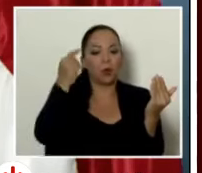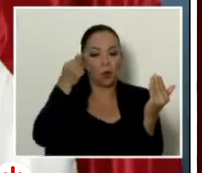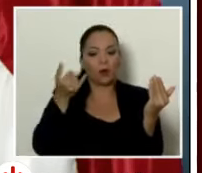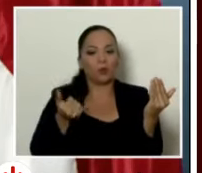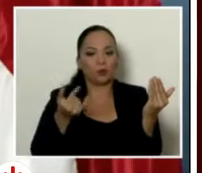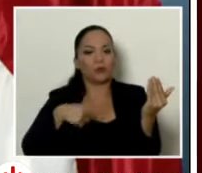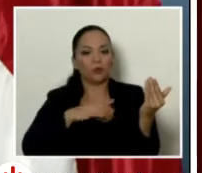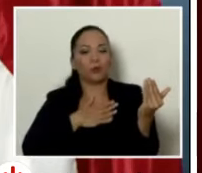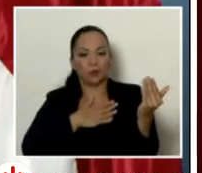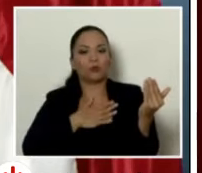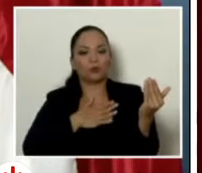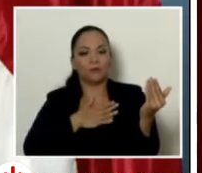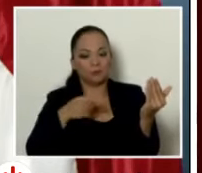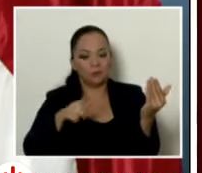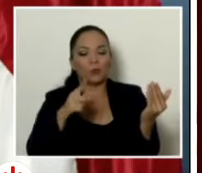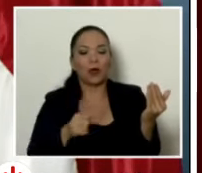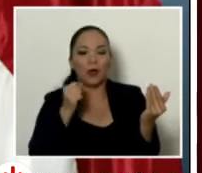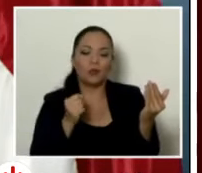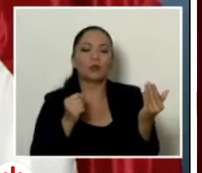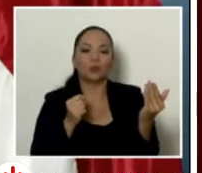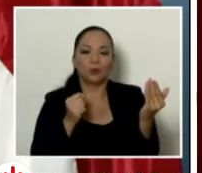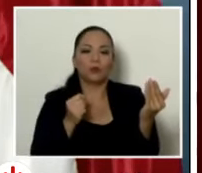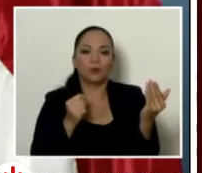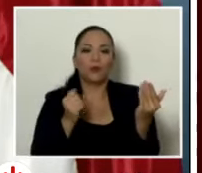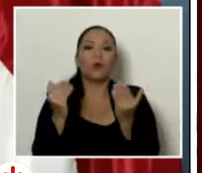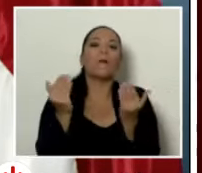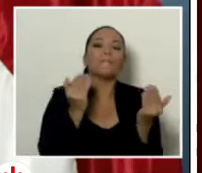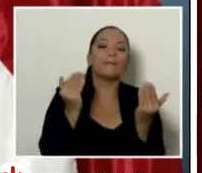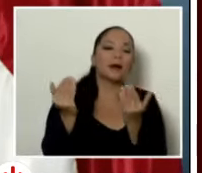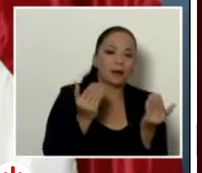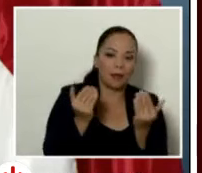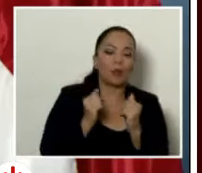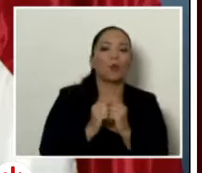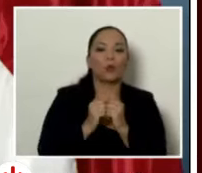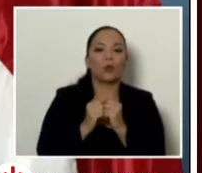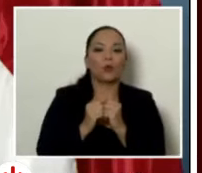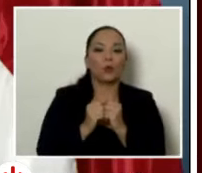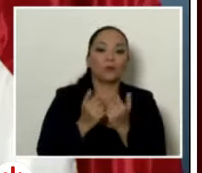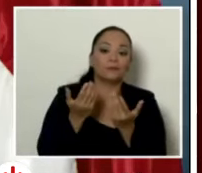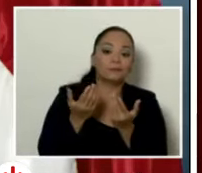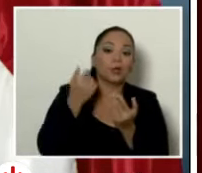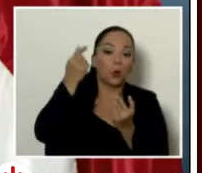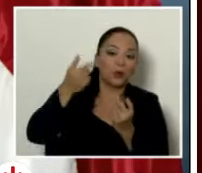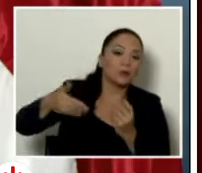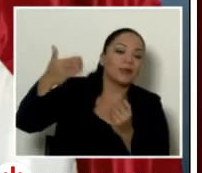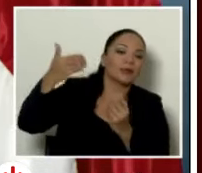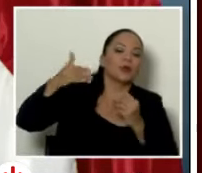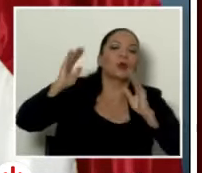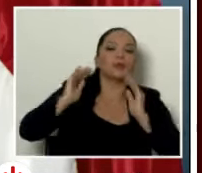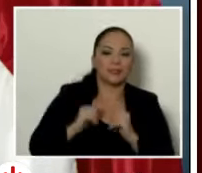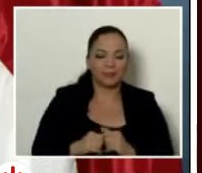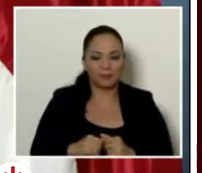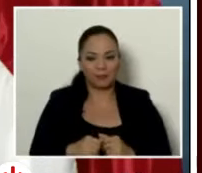en un año con la gobernanza del poder ejecutivo anterior y no quiero echarme